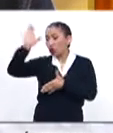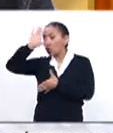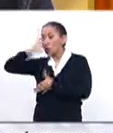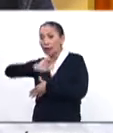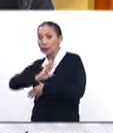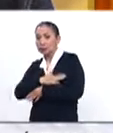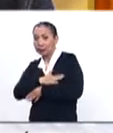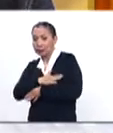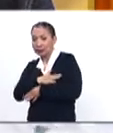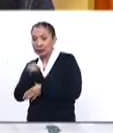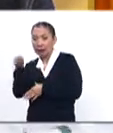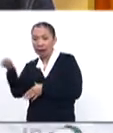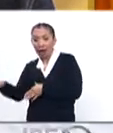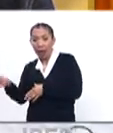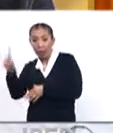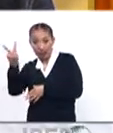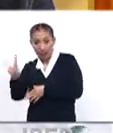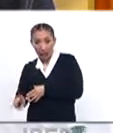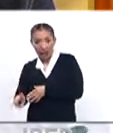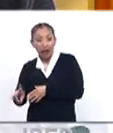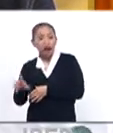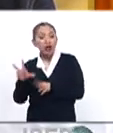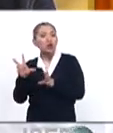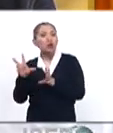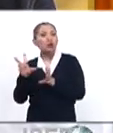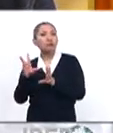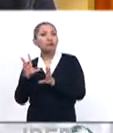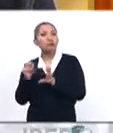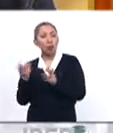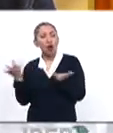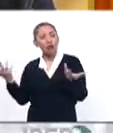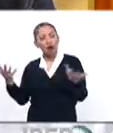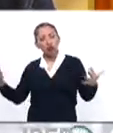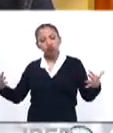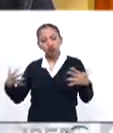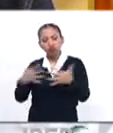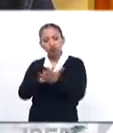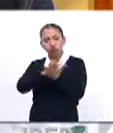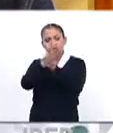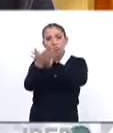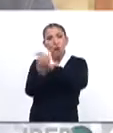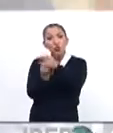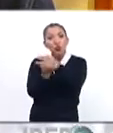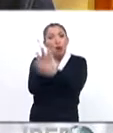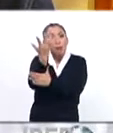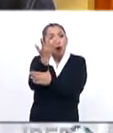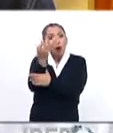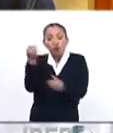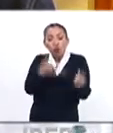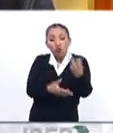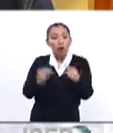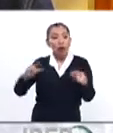cultura de los españoles, en realidad, bueno, forjaron algo nuevo, se enriquecieron. No es un encuentro también de